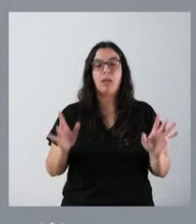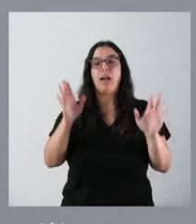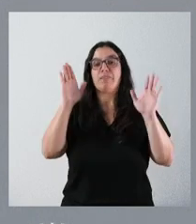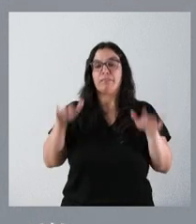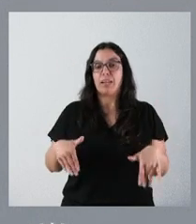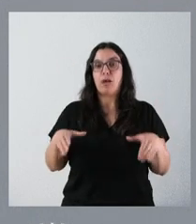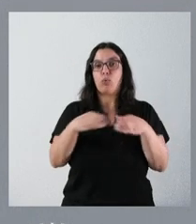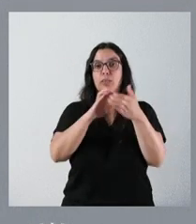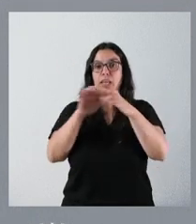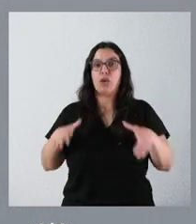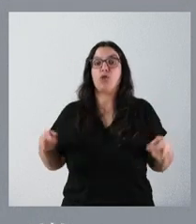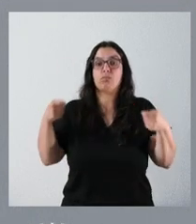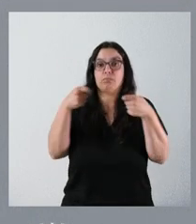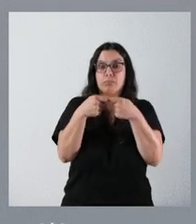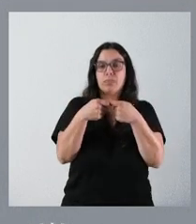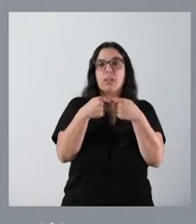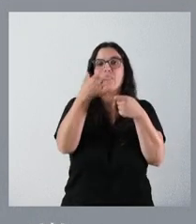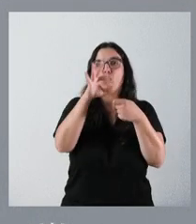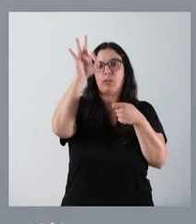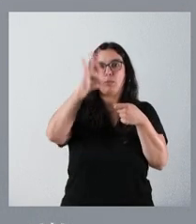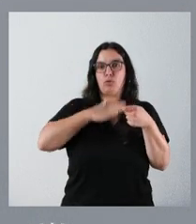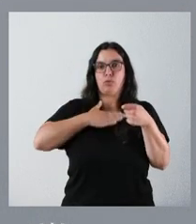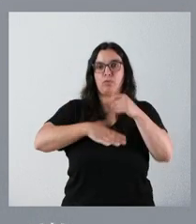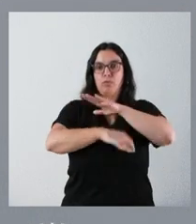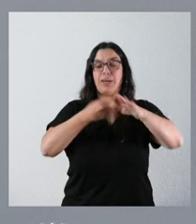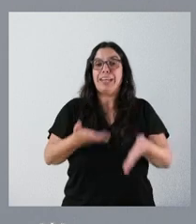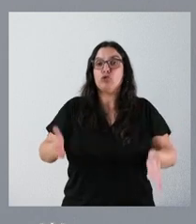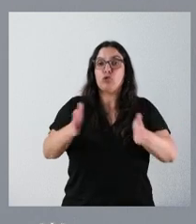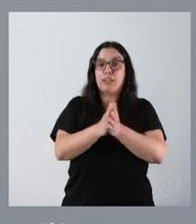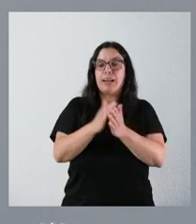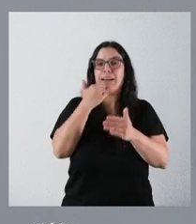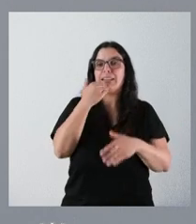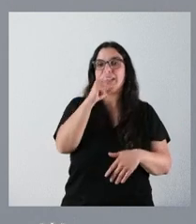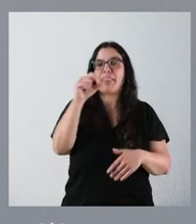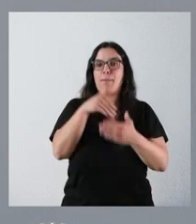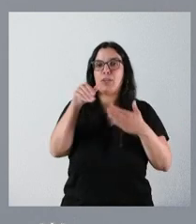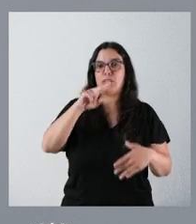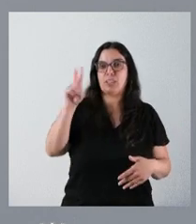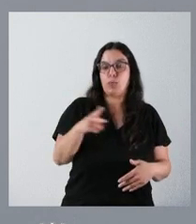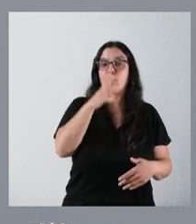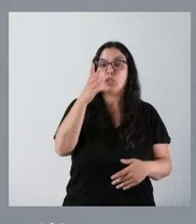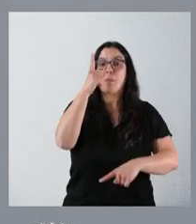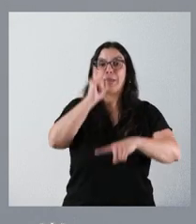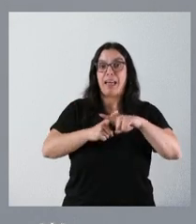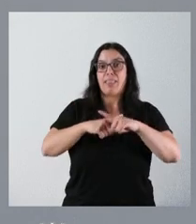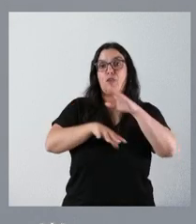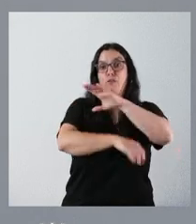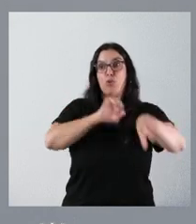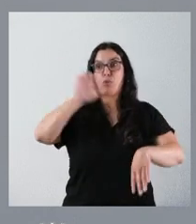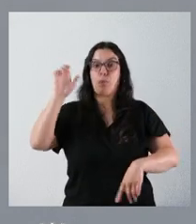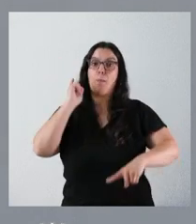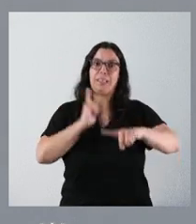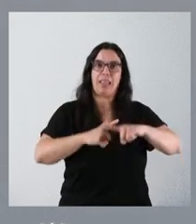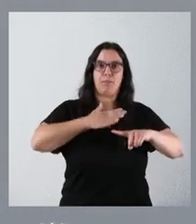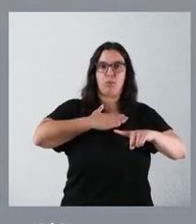poniendo la mitad de estos fondos para alcanzar una inversión conjunta próxima a los 100 millones de euros. Por tanto, la mitad serán fondos europeos, la otra mitad